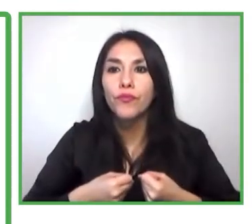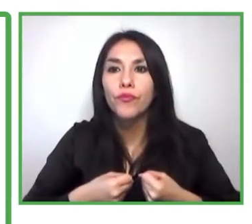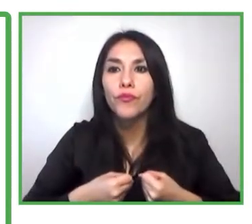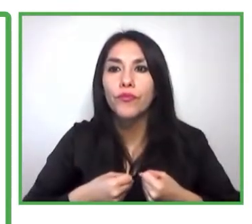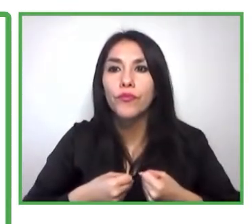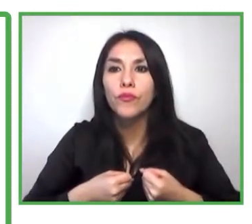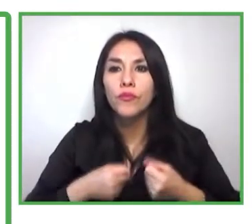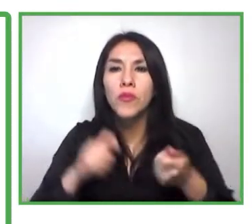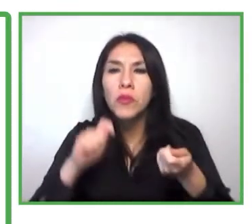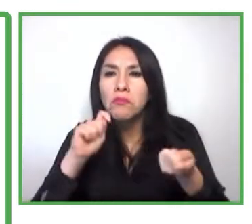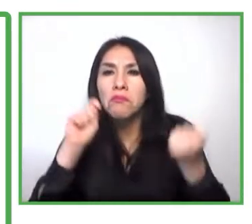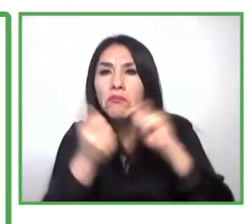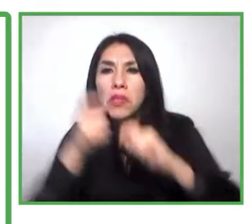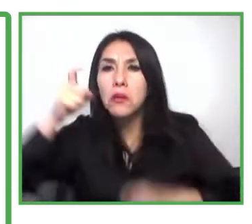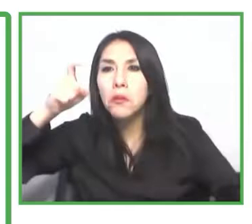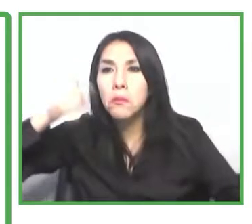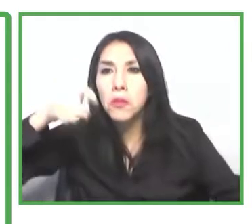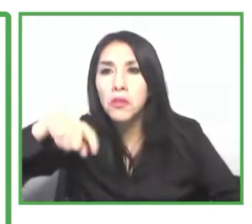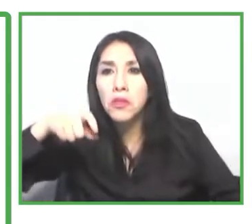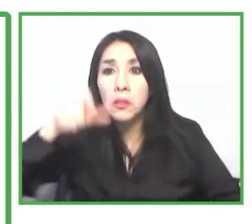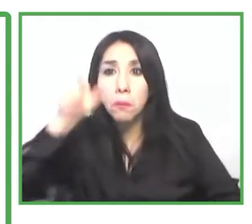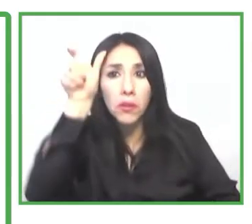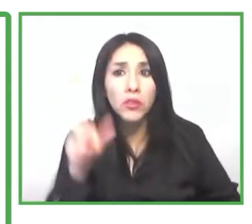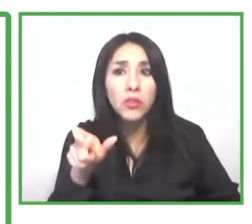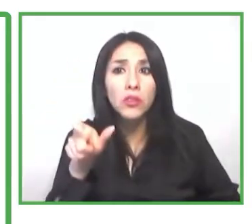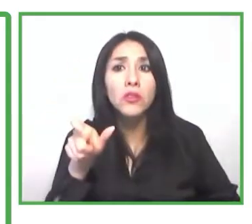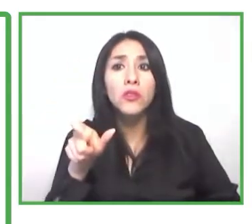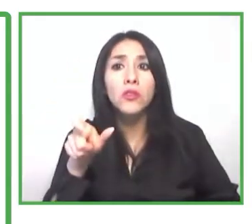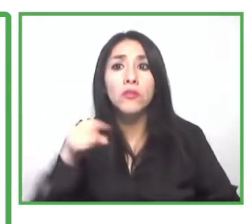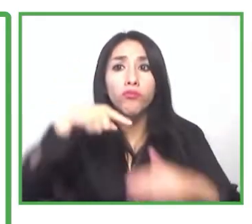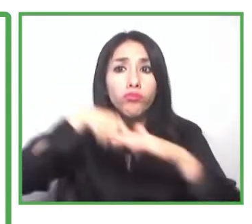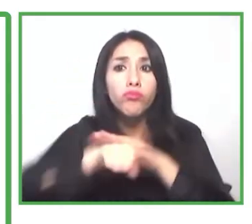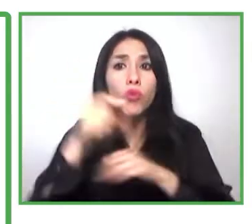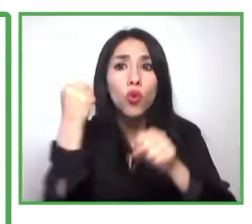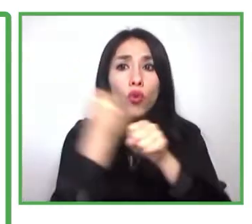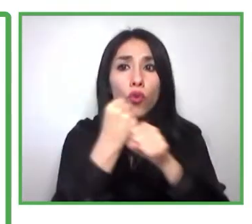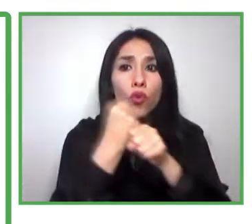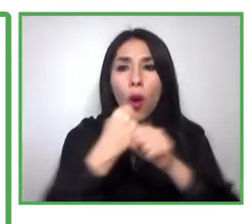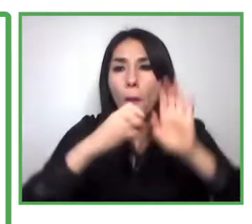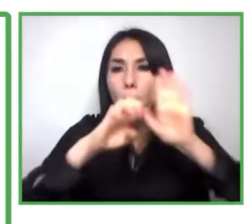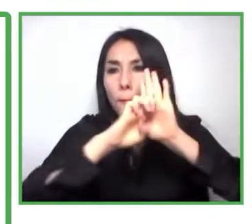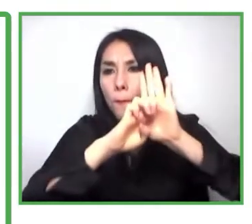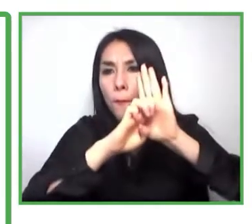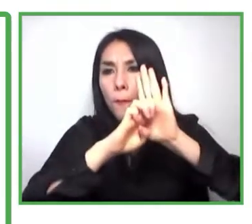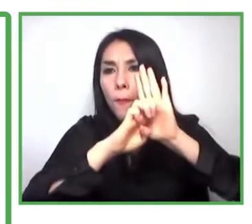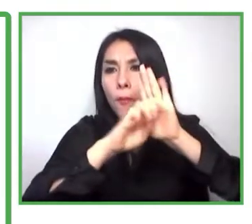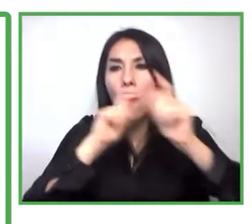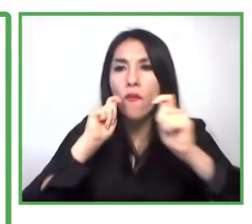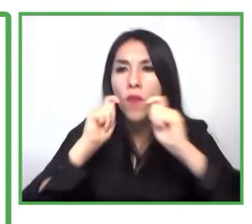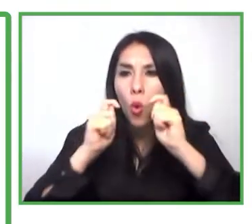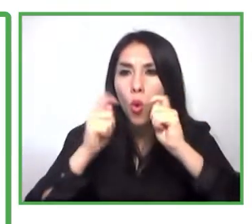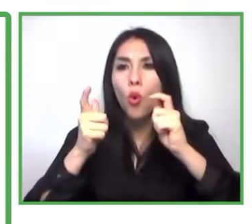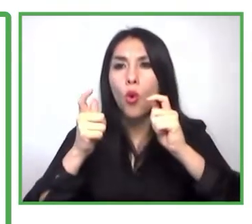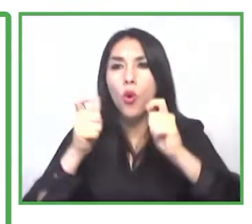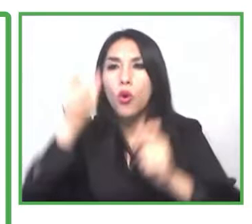cuando pudiese ingresar al puesto laboral dentro de la empresa. Desde luego, al hablar de